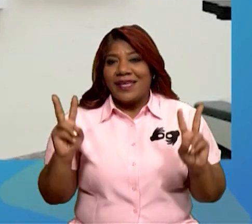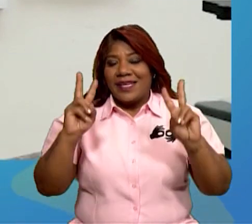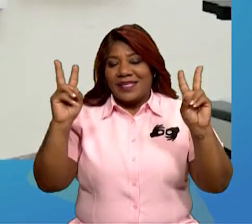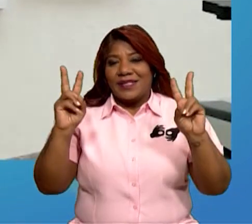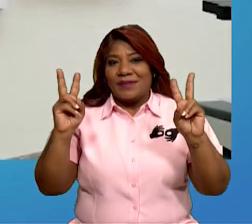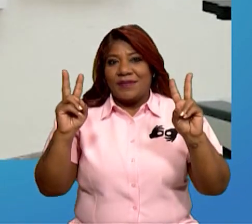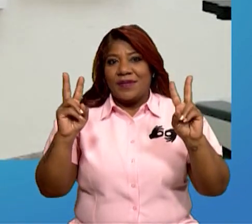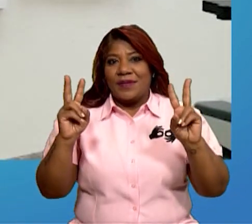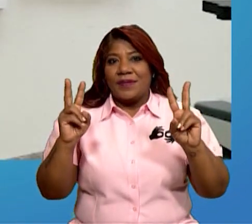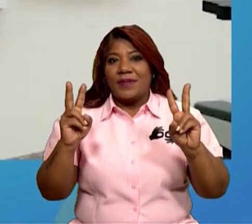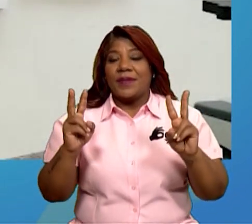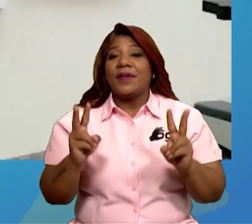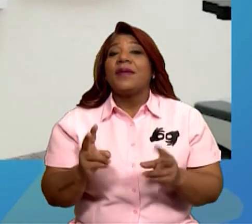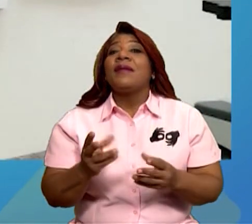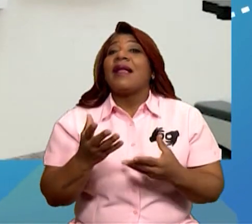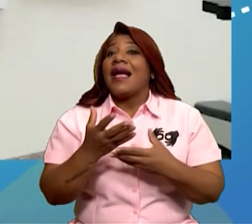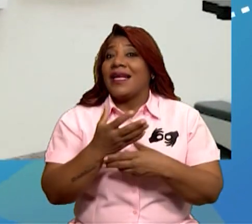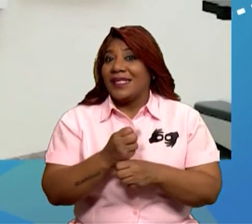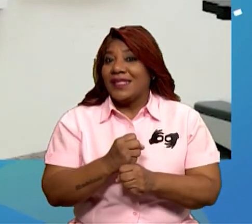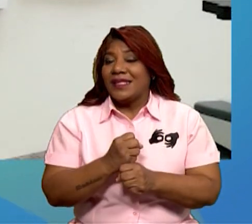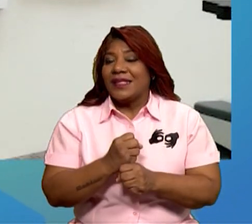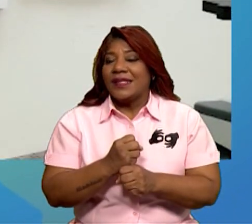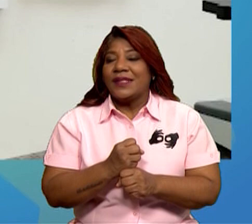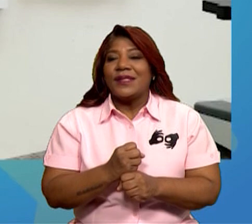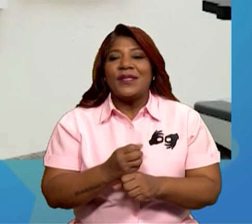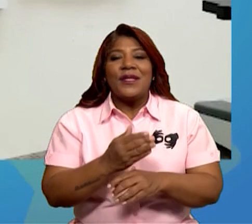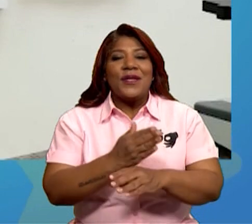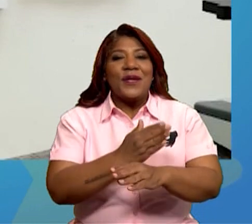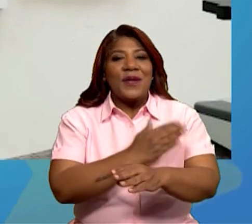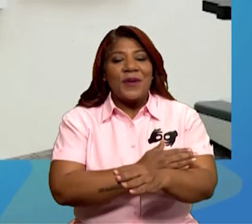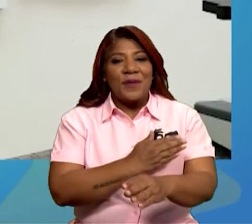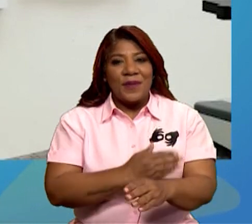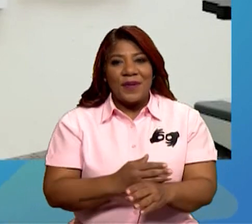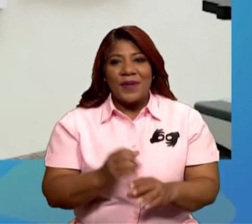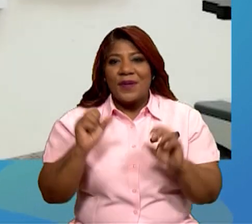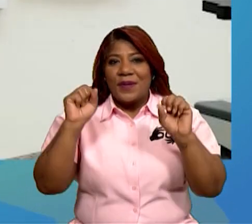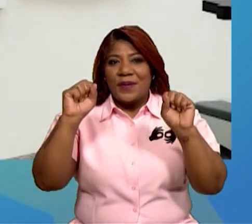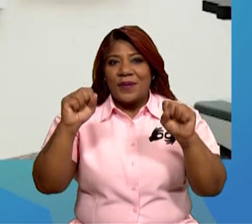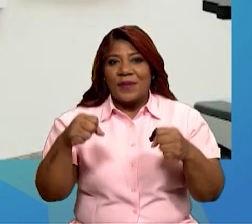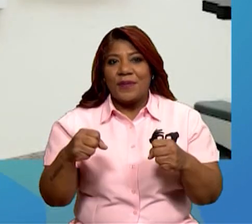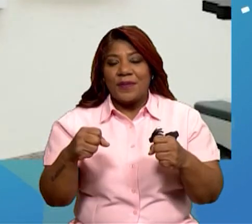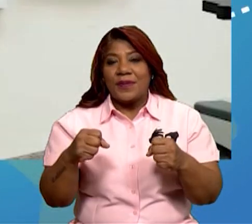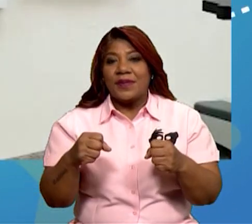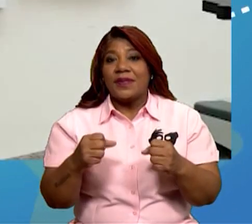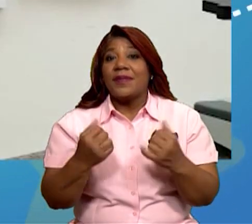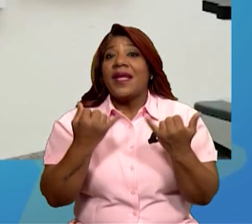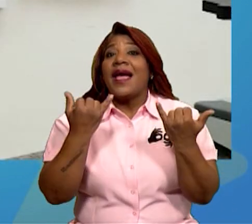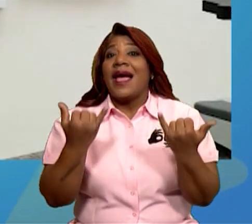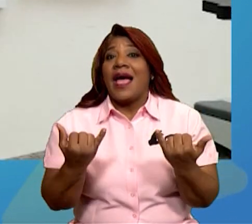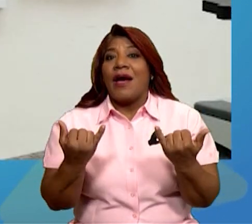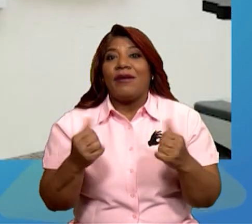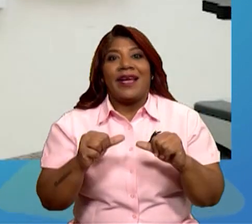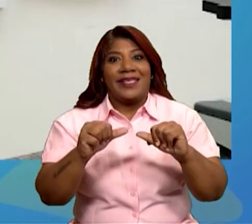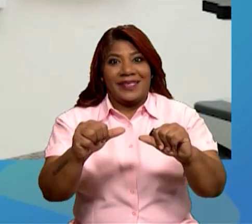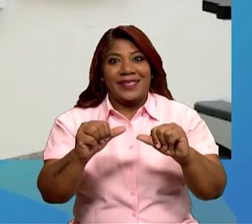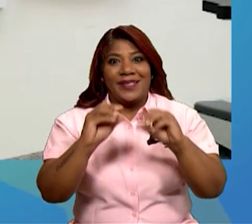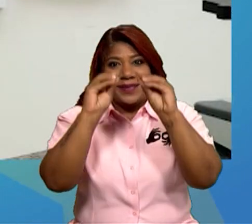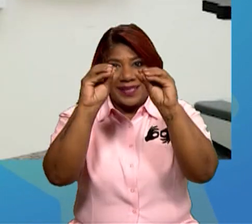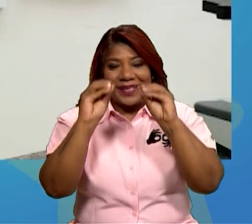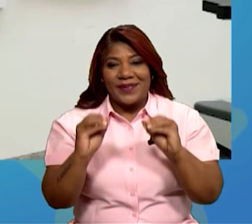Trato de hacerlo lo mejor posible. Y así pasan mis días. Antes frente a mis estudiantes, ahora frente a ellos a través de una computadora.